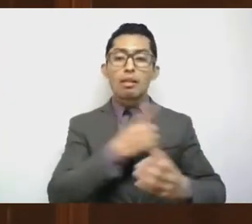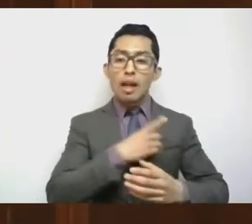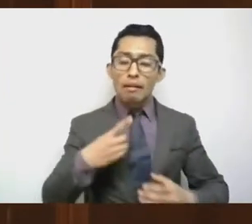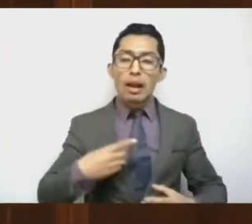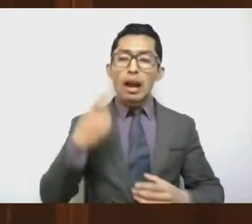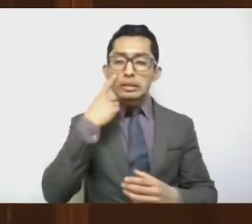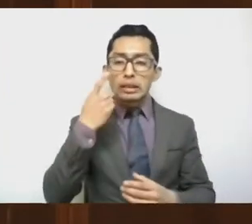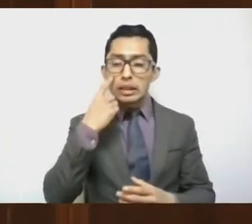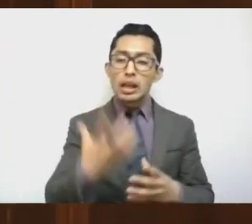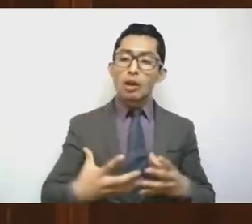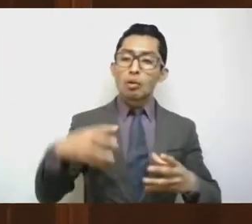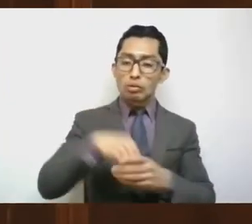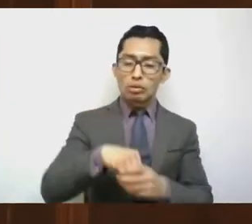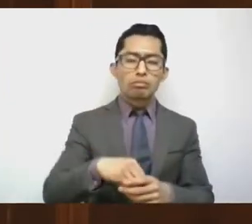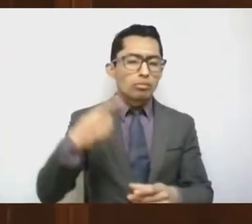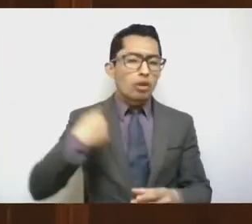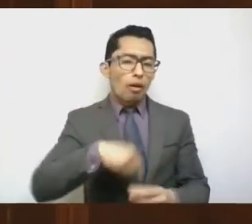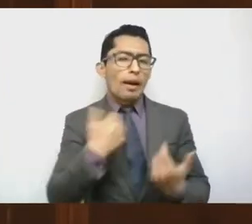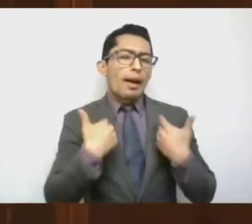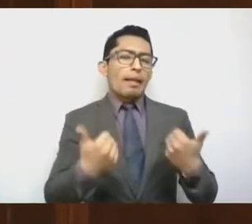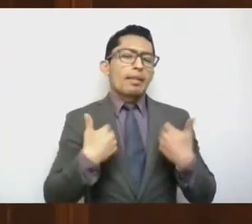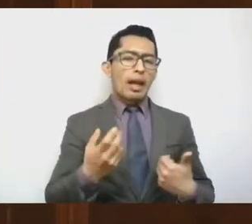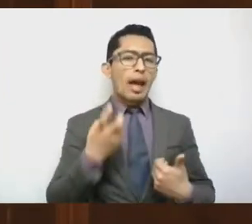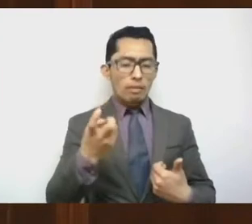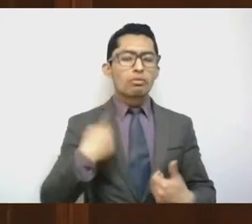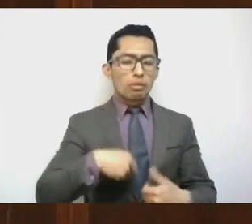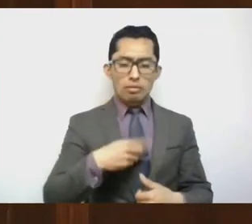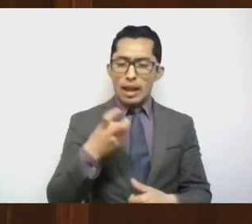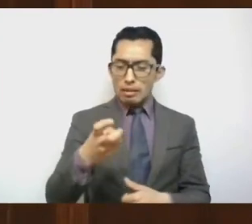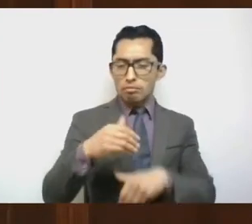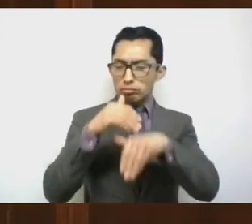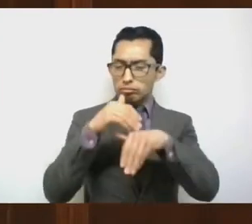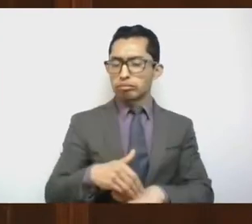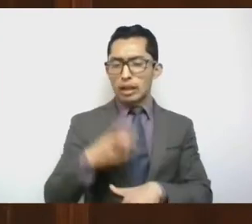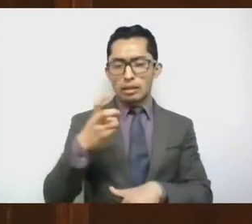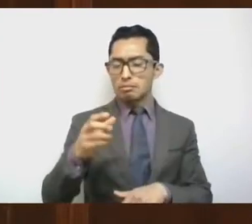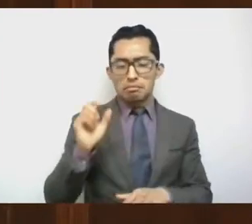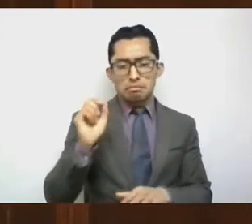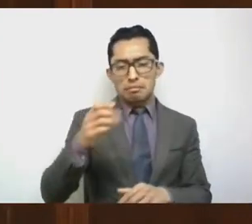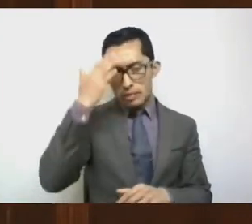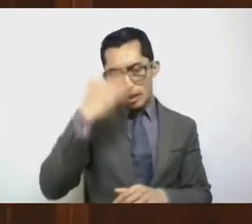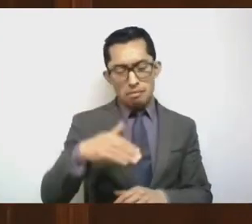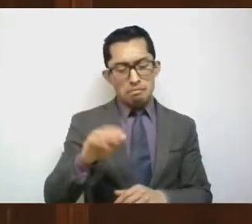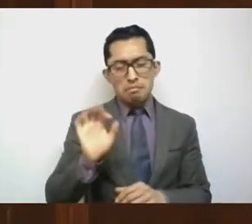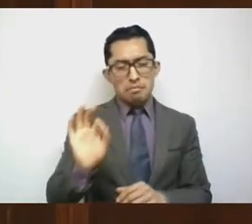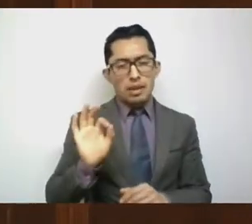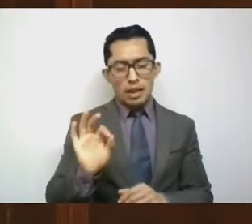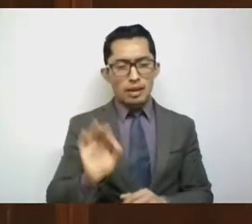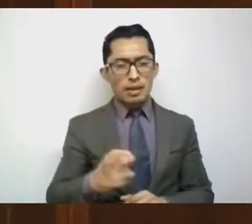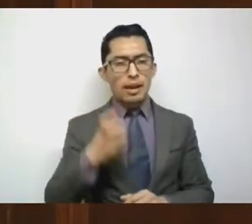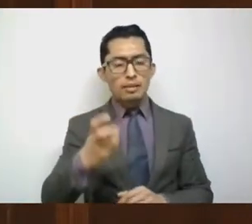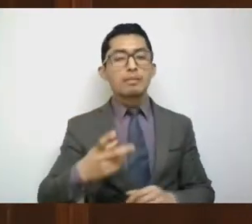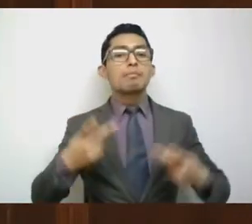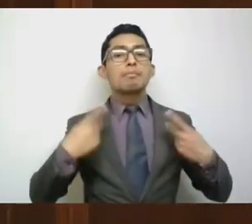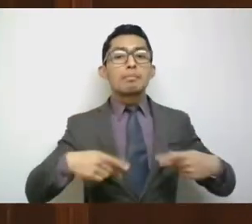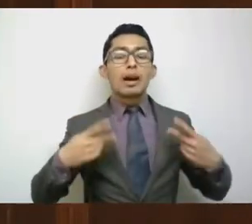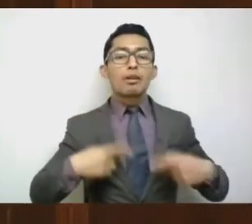Nosotros lo entendemos y así lo asumimos. ¿Qué es lo que debemos darle a la población?